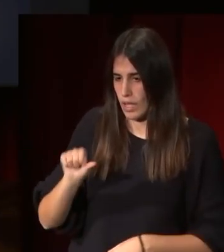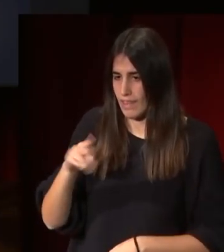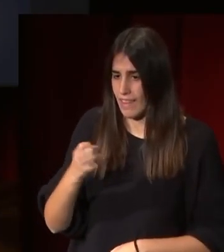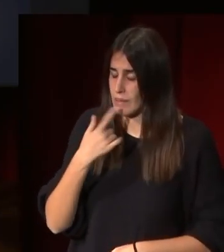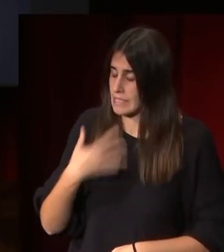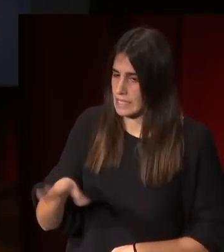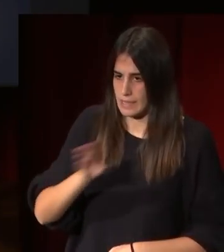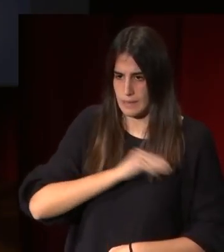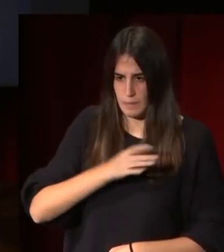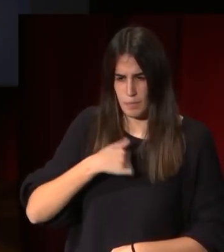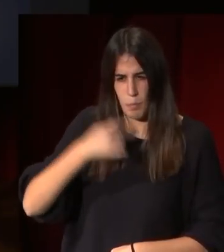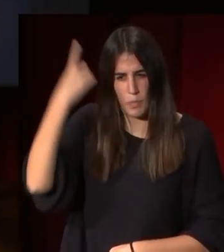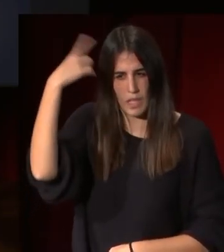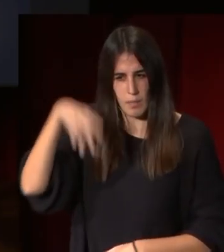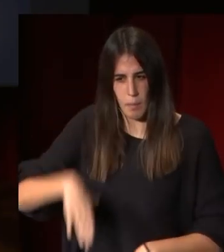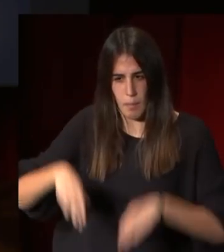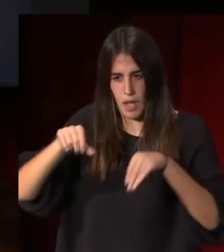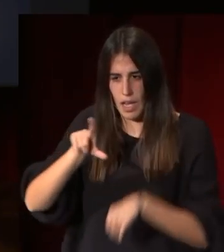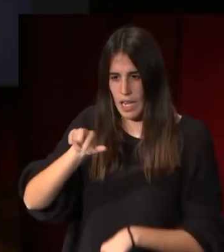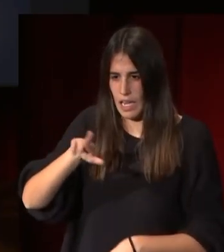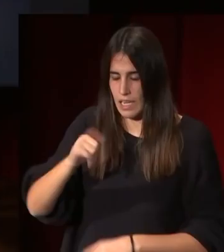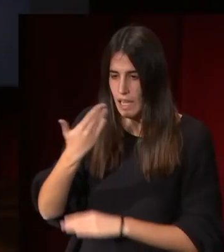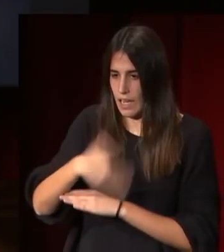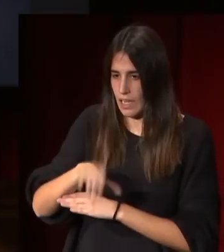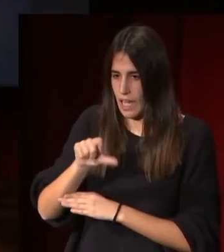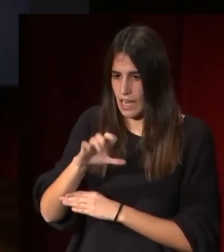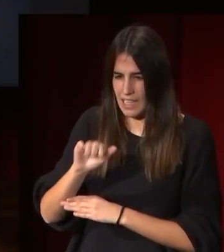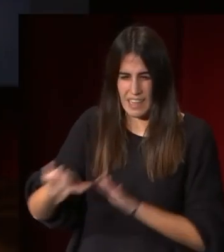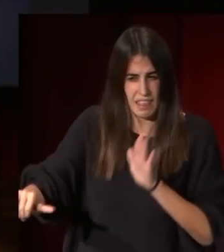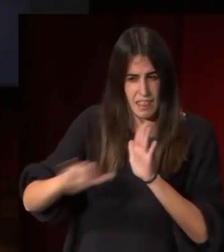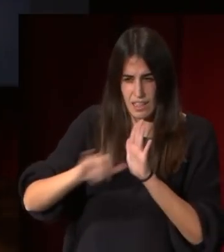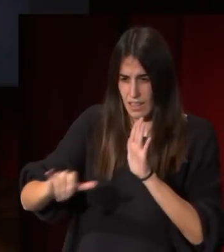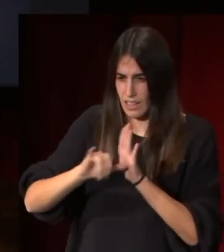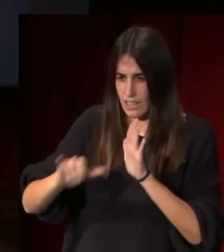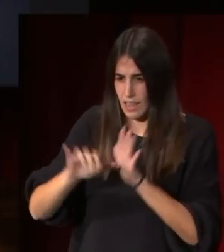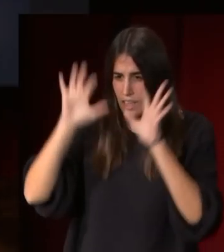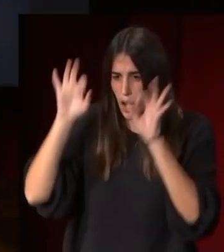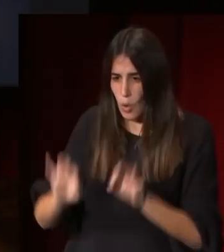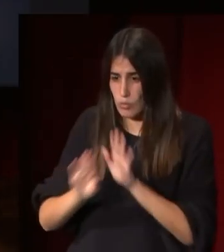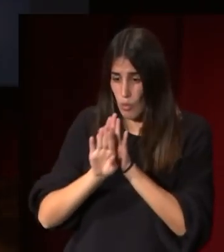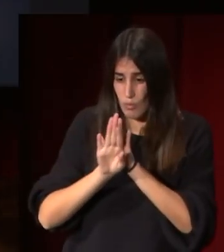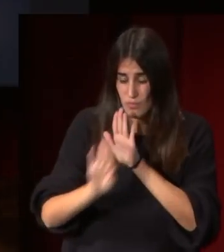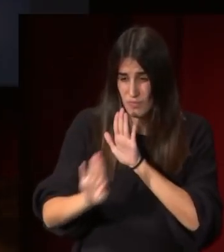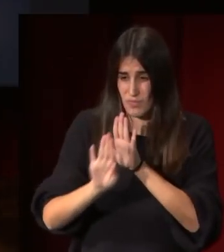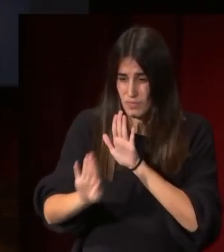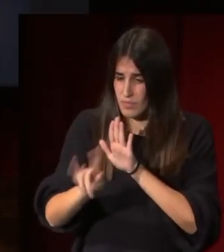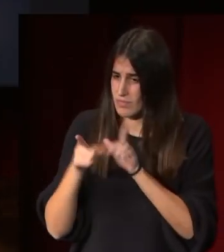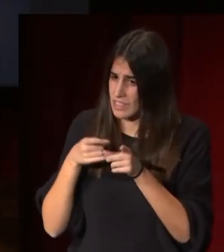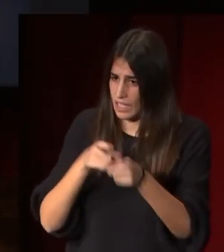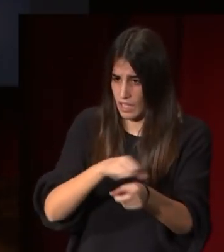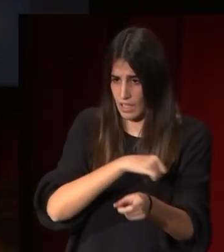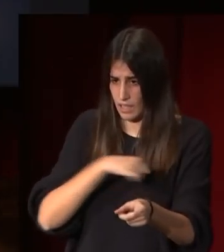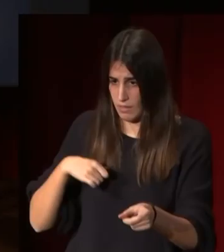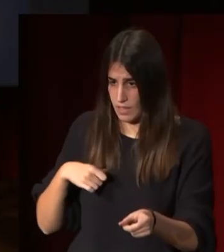desafortunadamente saben que el palacio de Liria se encuentra en la calle Alcalá que está muy cerca de donde estuvo el frente durante la guerra civil y